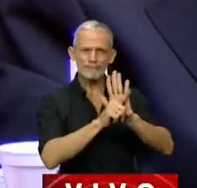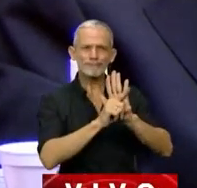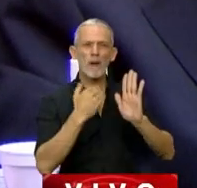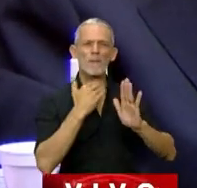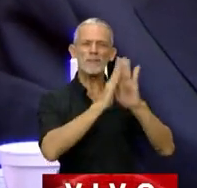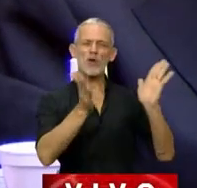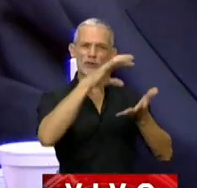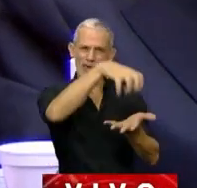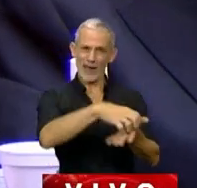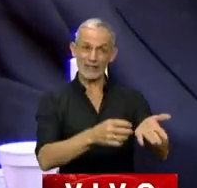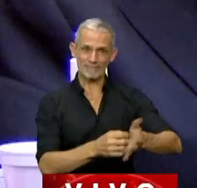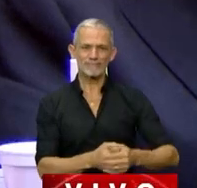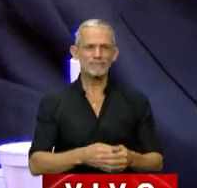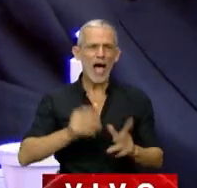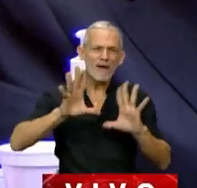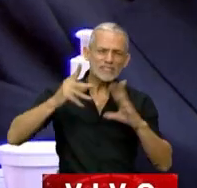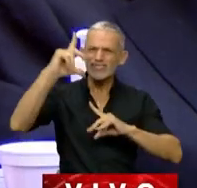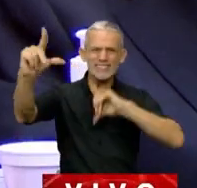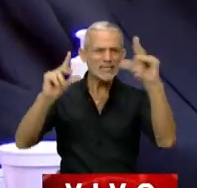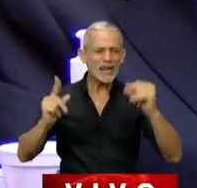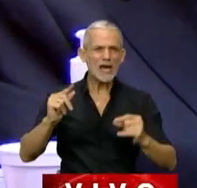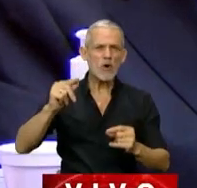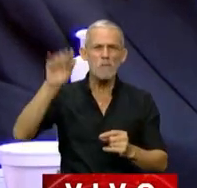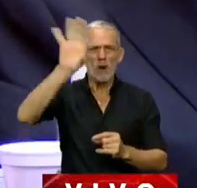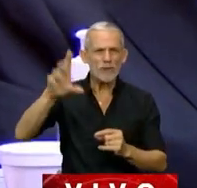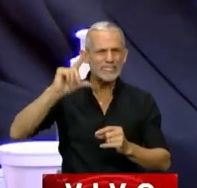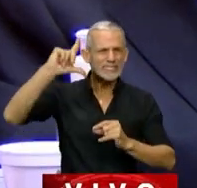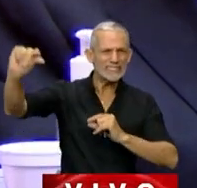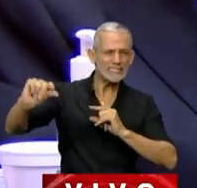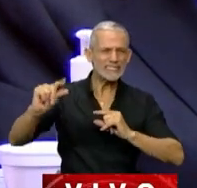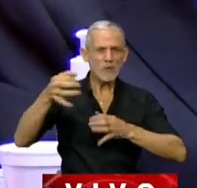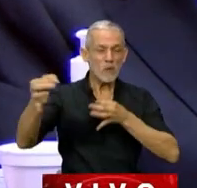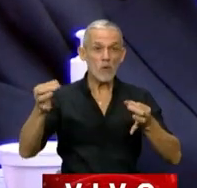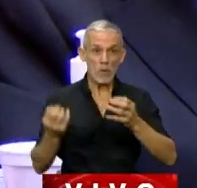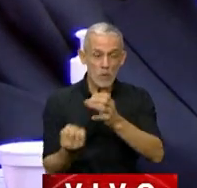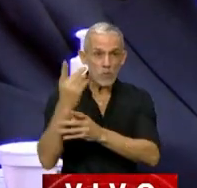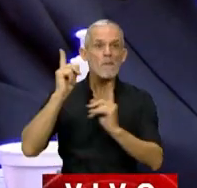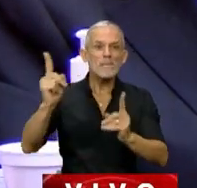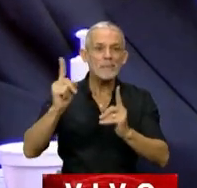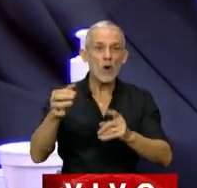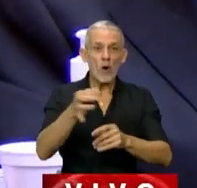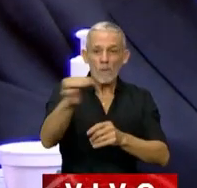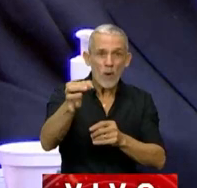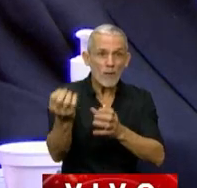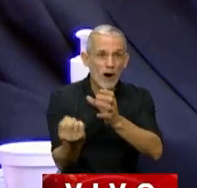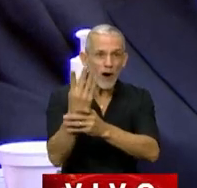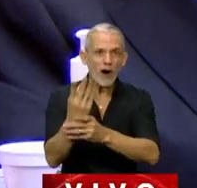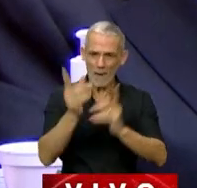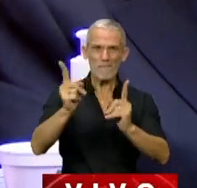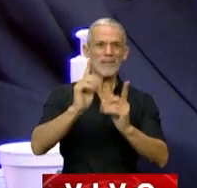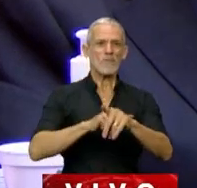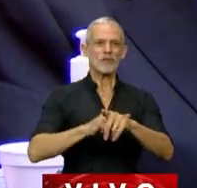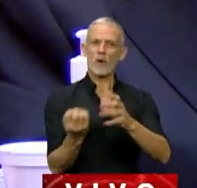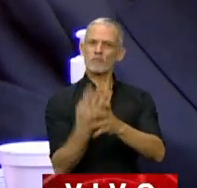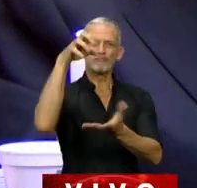que muchas veces en localidades del interior y del interior fueron creadas en el momento que se crearon cada pueblo, cada